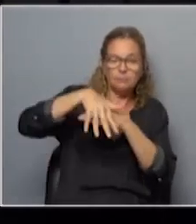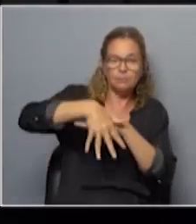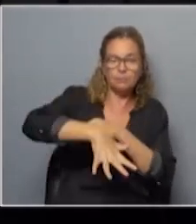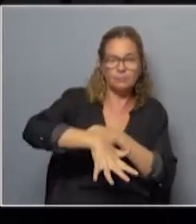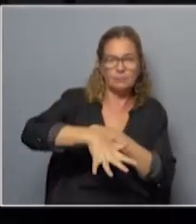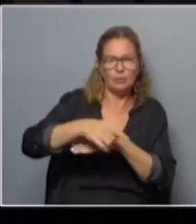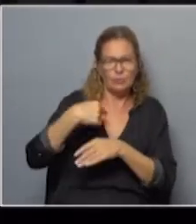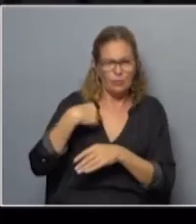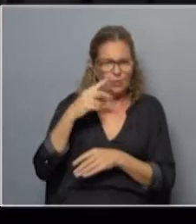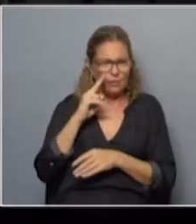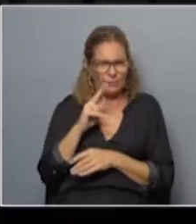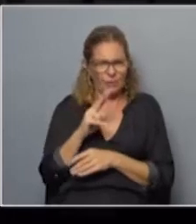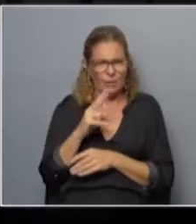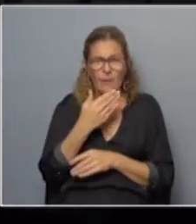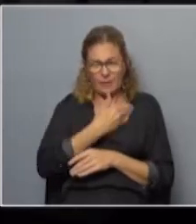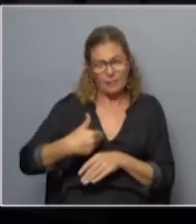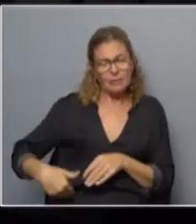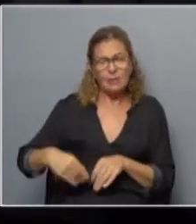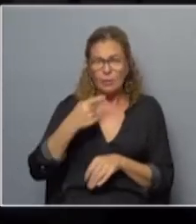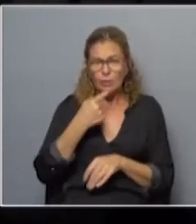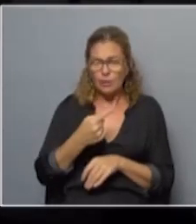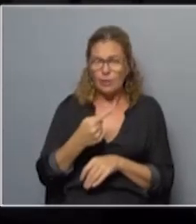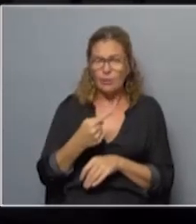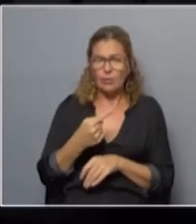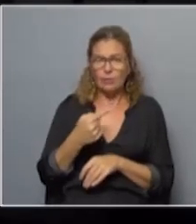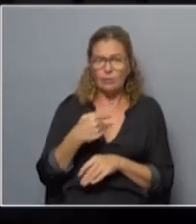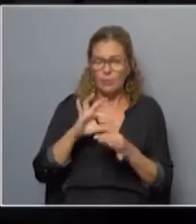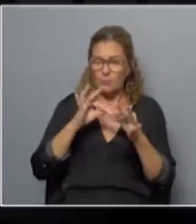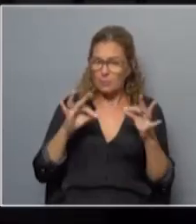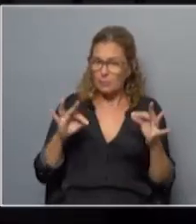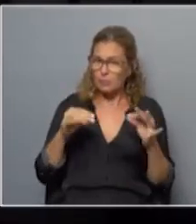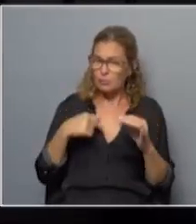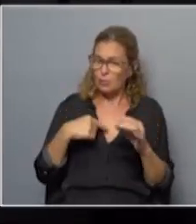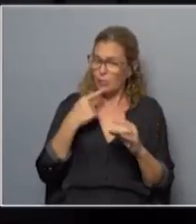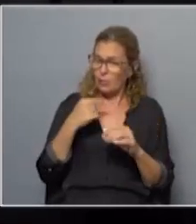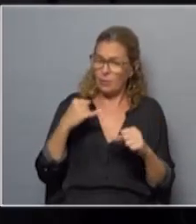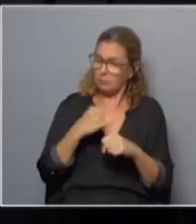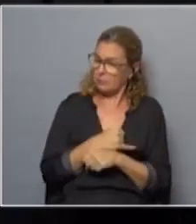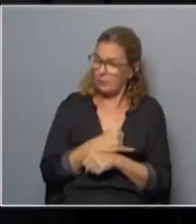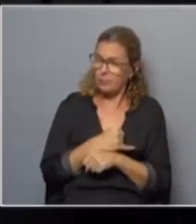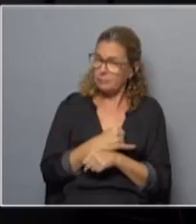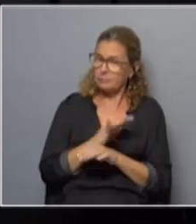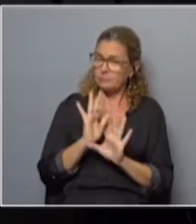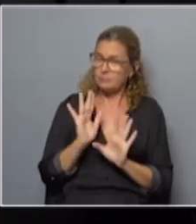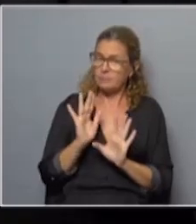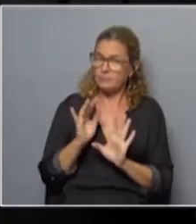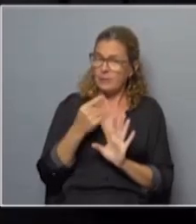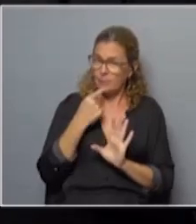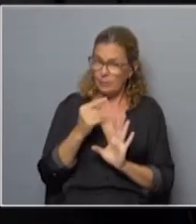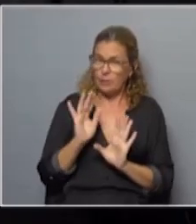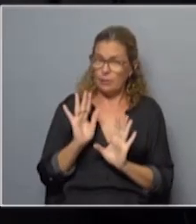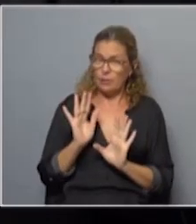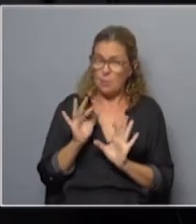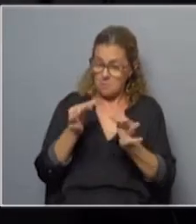Yo lo que veo, efectivamente, y el presidente lo dijo, y lo dijo con una metáfora que yo creo desacertada, pero que lo dijo con mucha